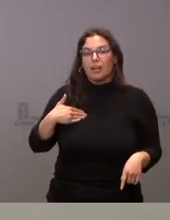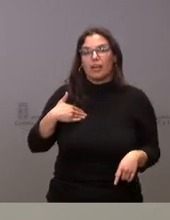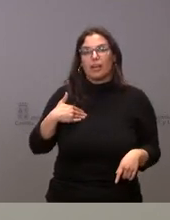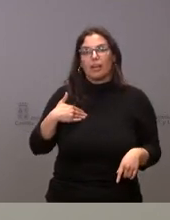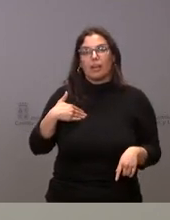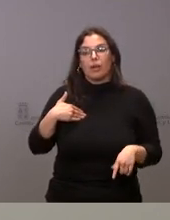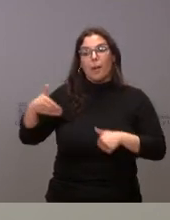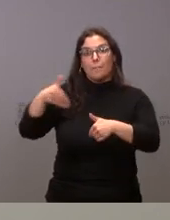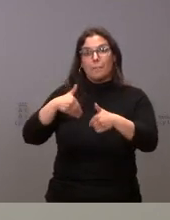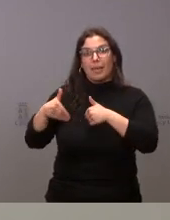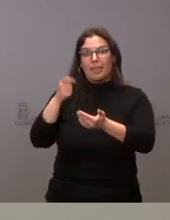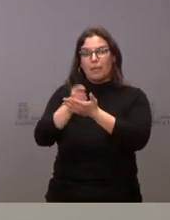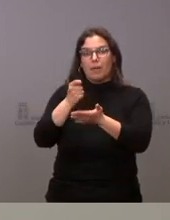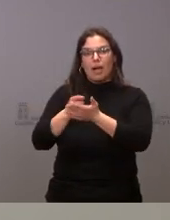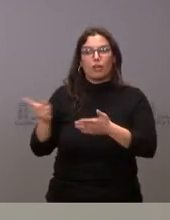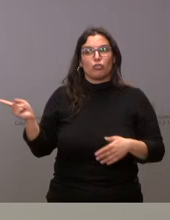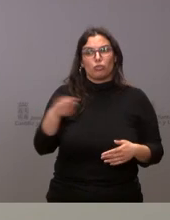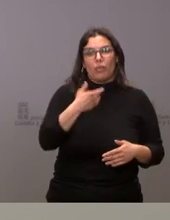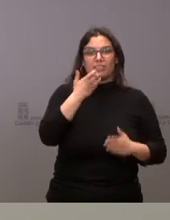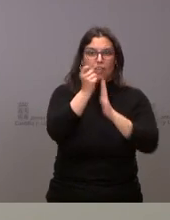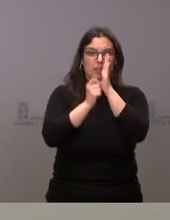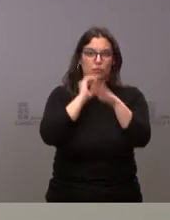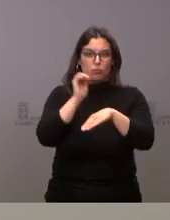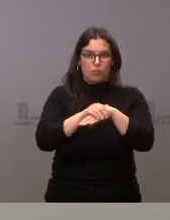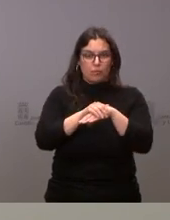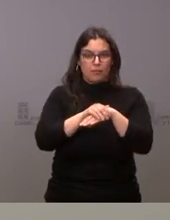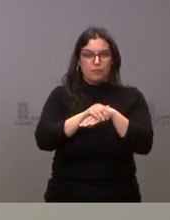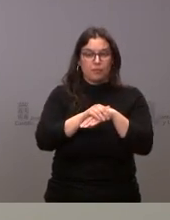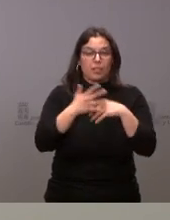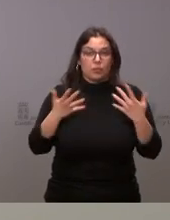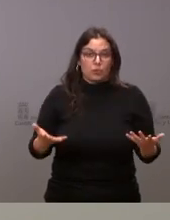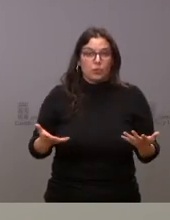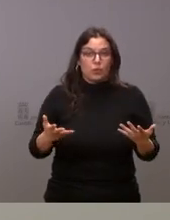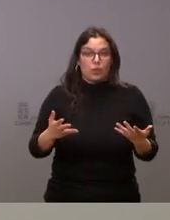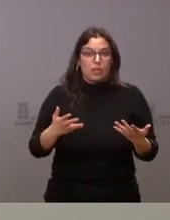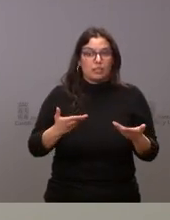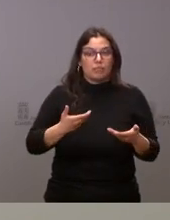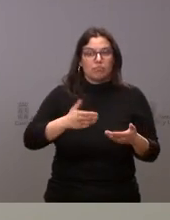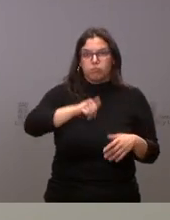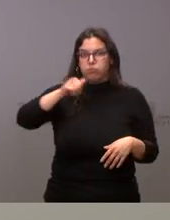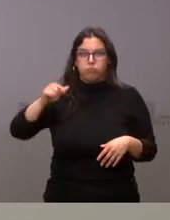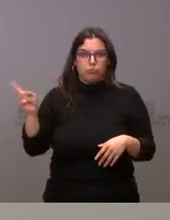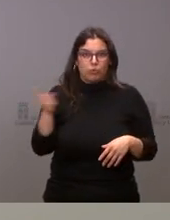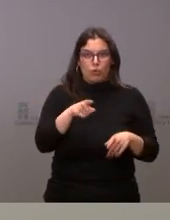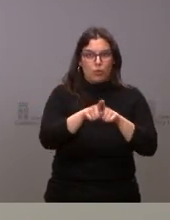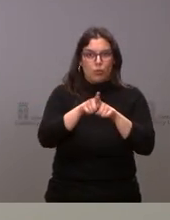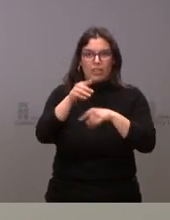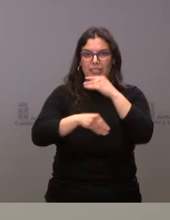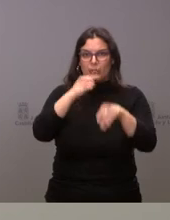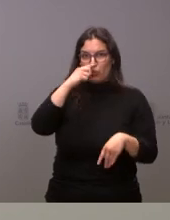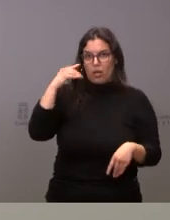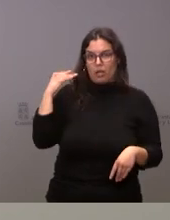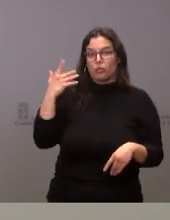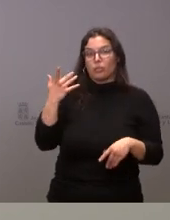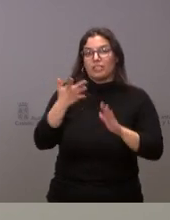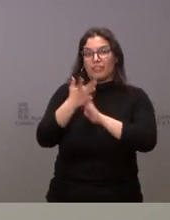de las solicitudes precibidas que cumplan todos los requisitos y por tanto conceder todas las ayudas como se ha hecho en los ejercicios anteriores lo cual nos